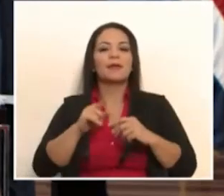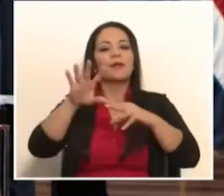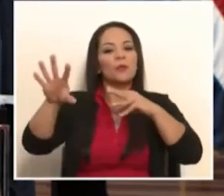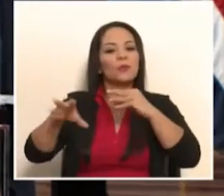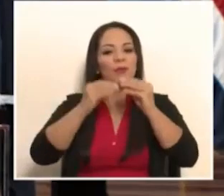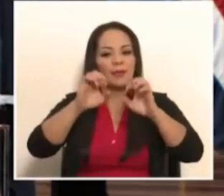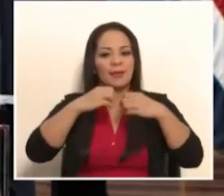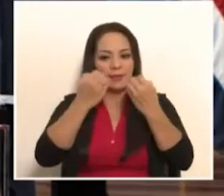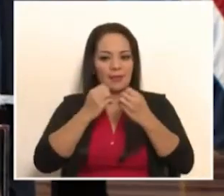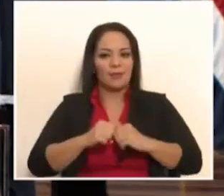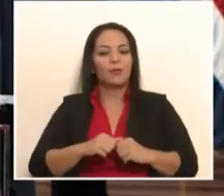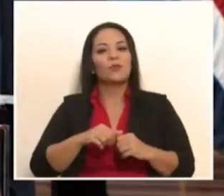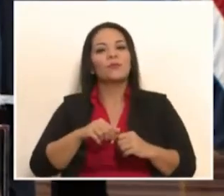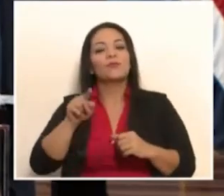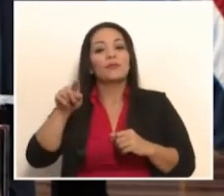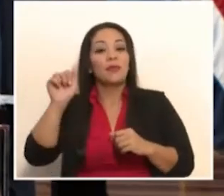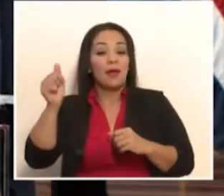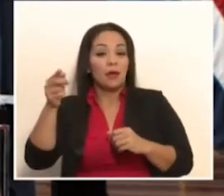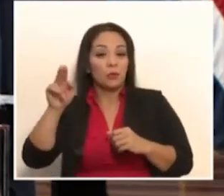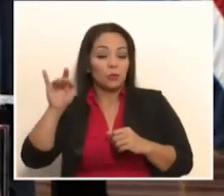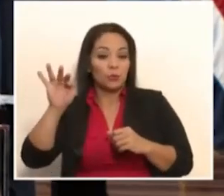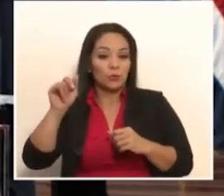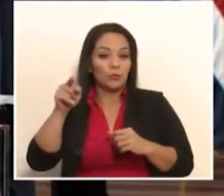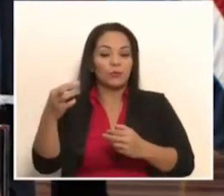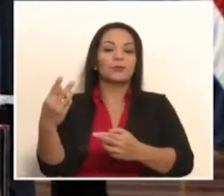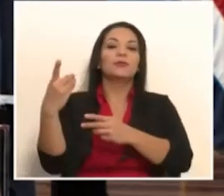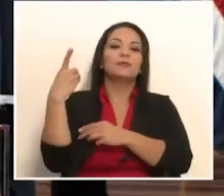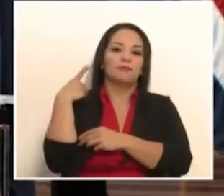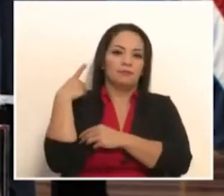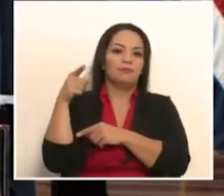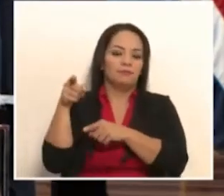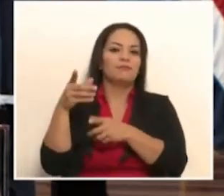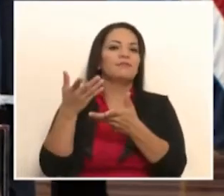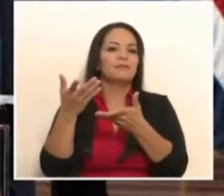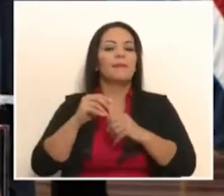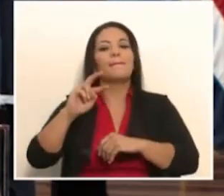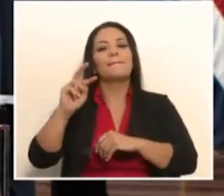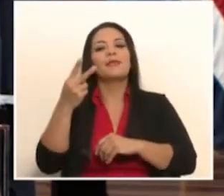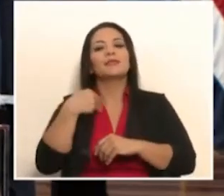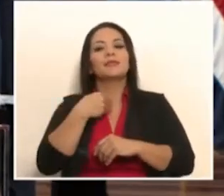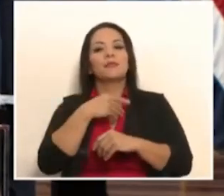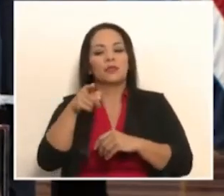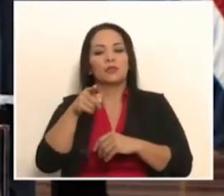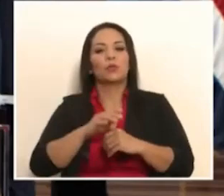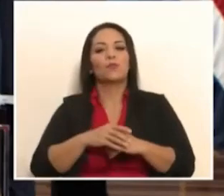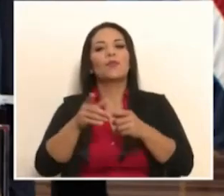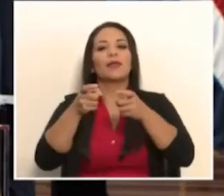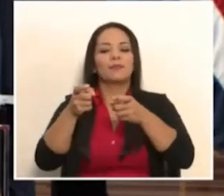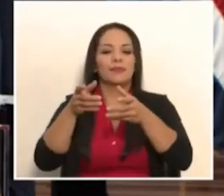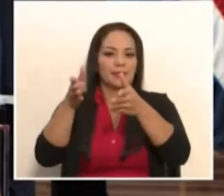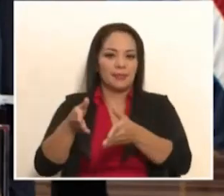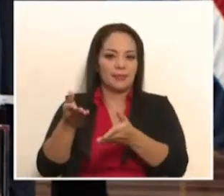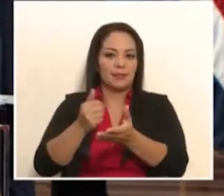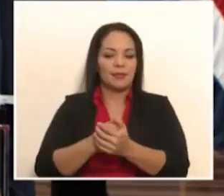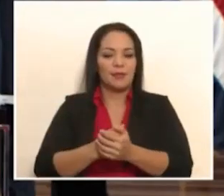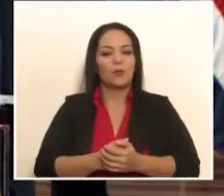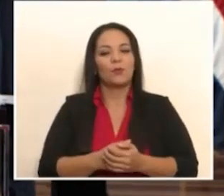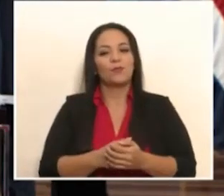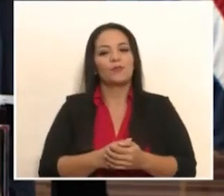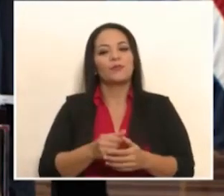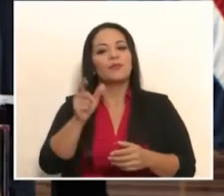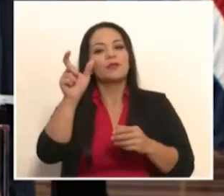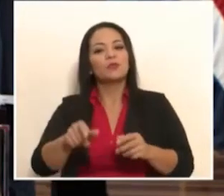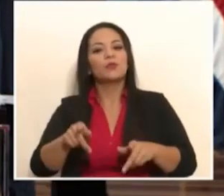equipo. Don Agustín tendrá a su cargo la dirección de viceministro administrativo. Es una